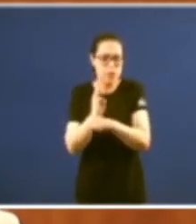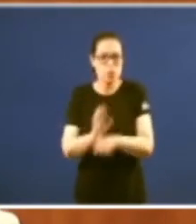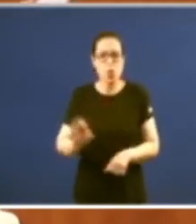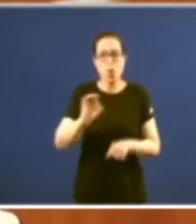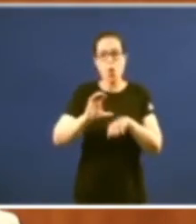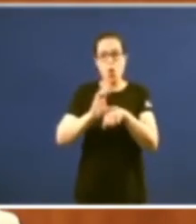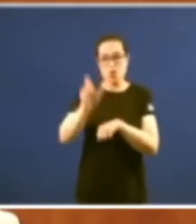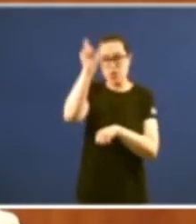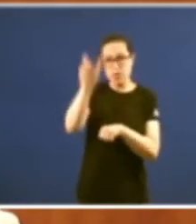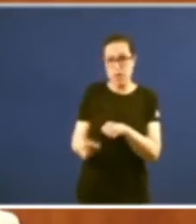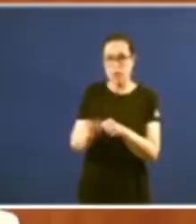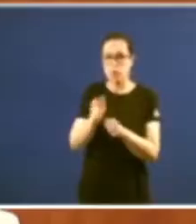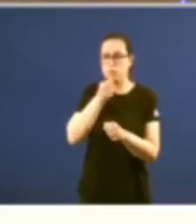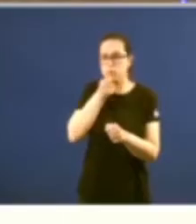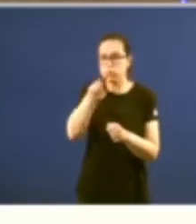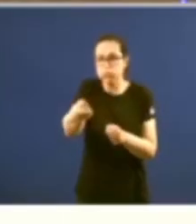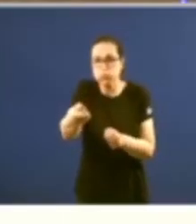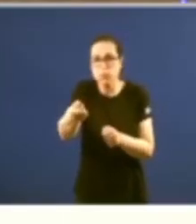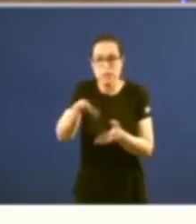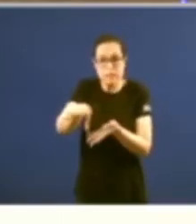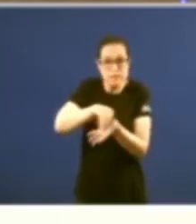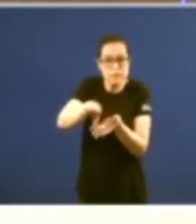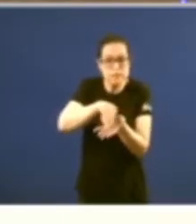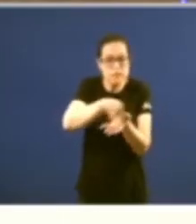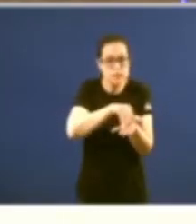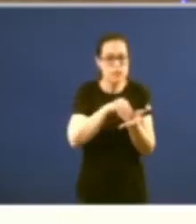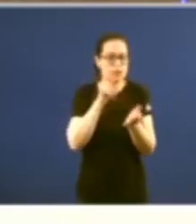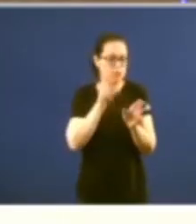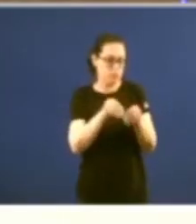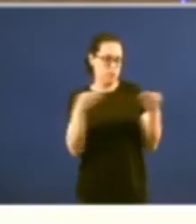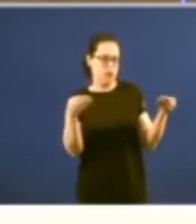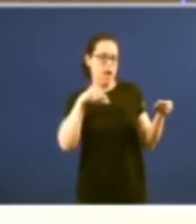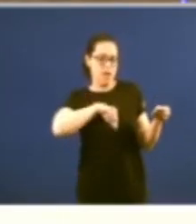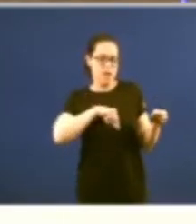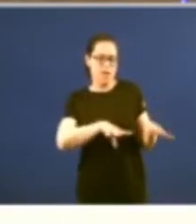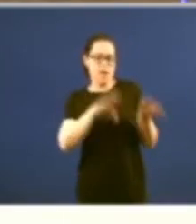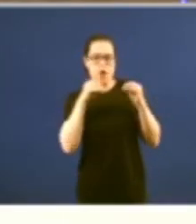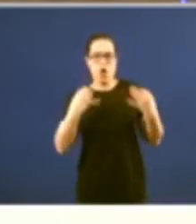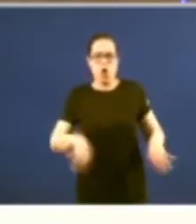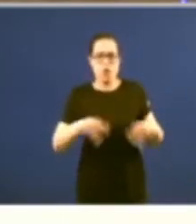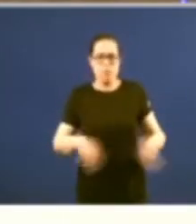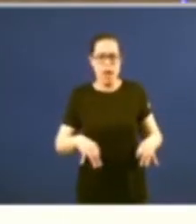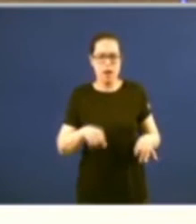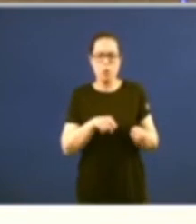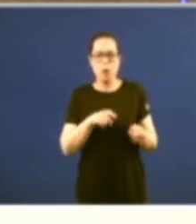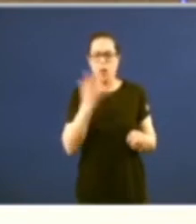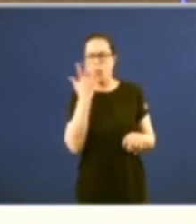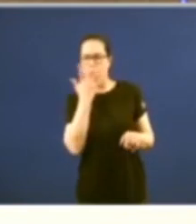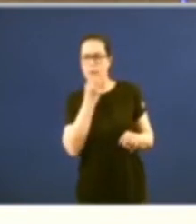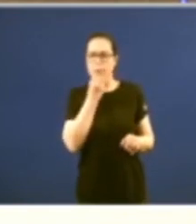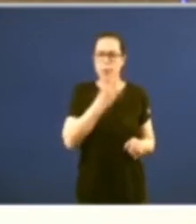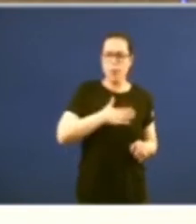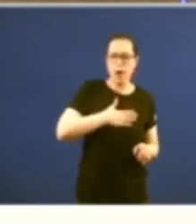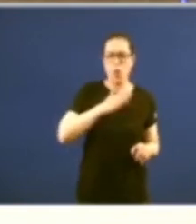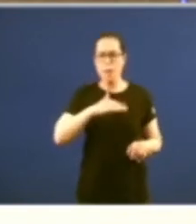conselleiro e a normalización xente xa non se plantea se xe é bo ou malo xe este punto non?